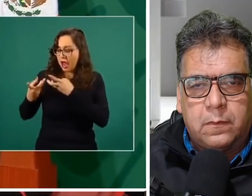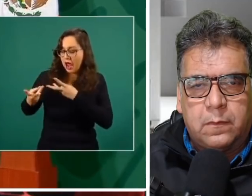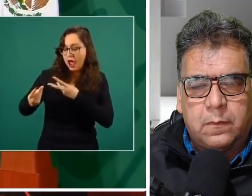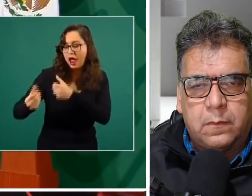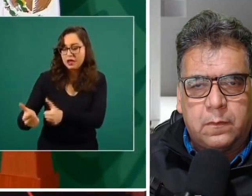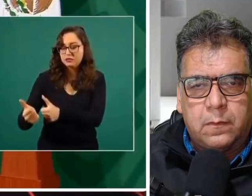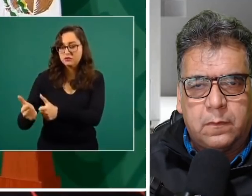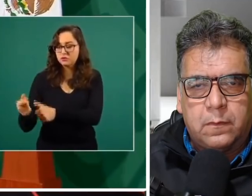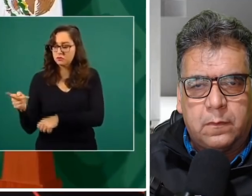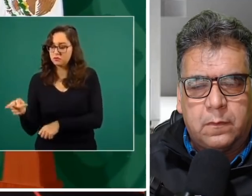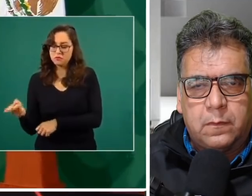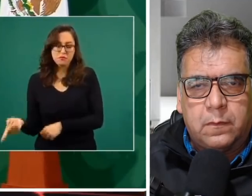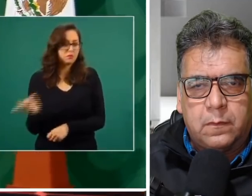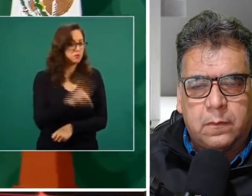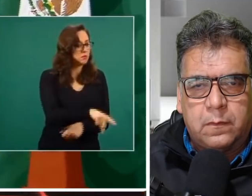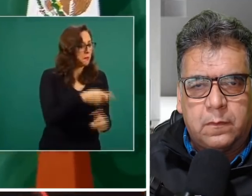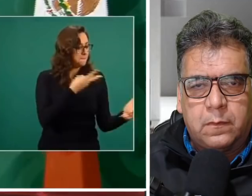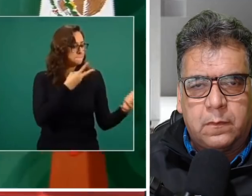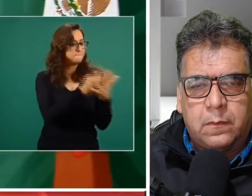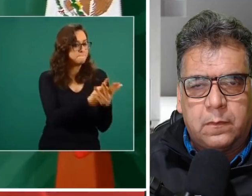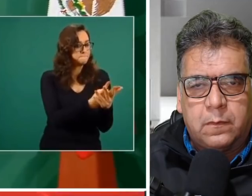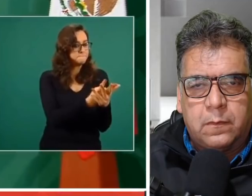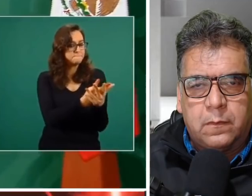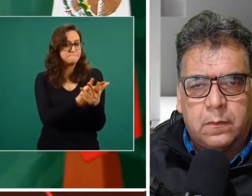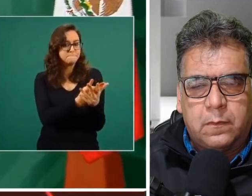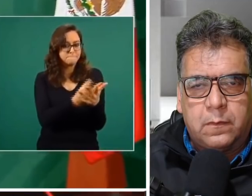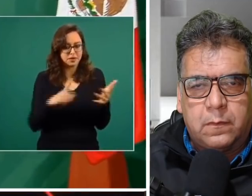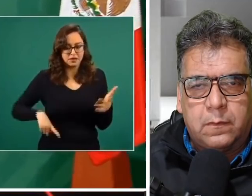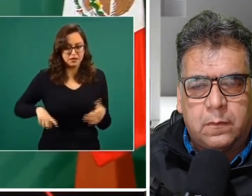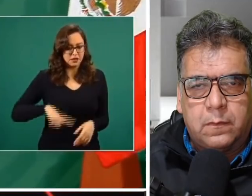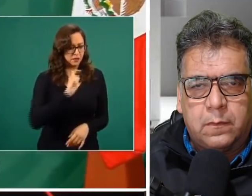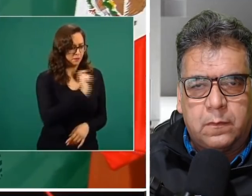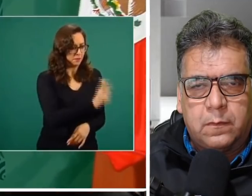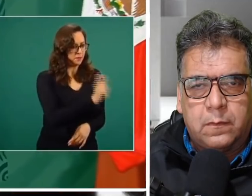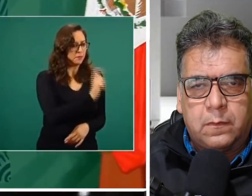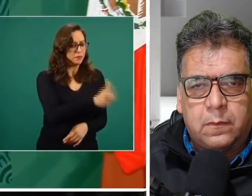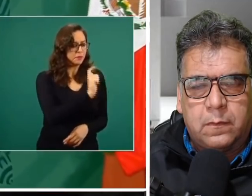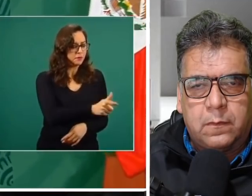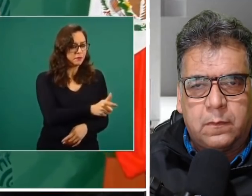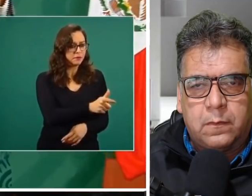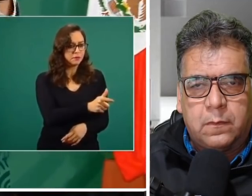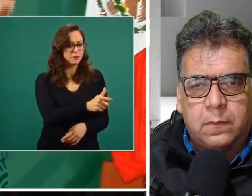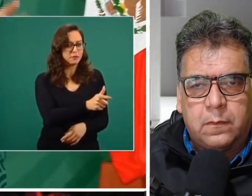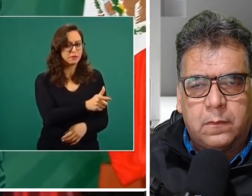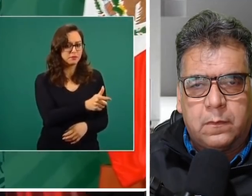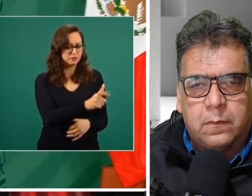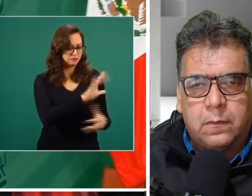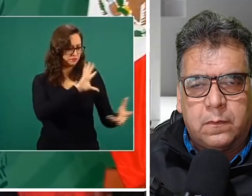cuesta menos que lo que tiene que pagar el gobierno por mantener